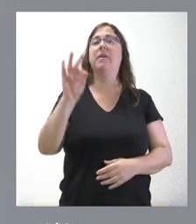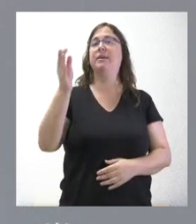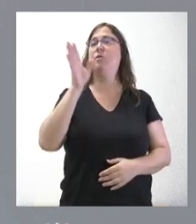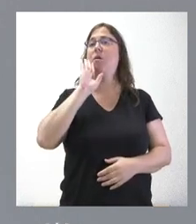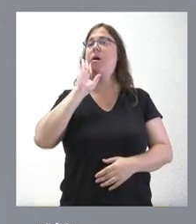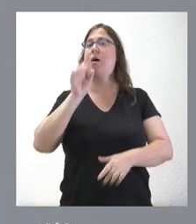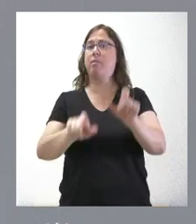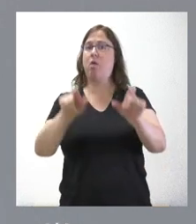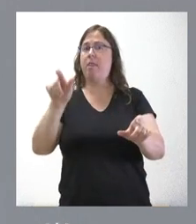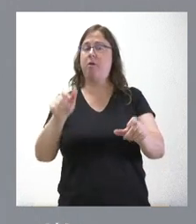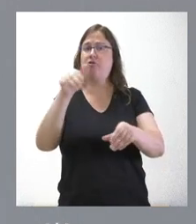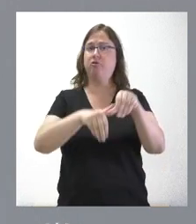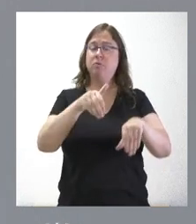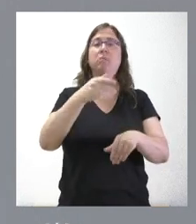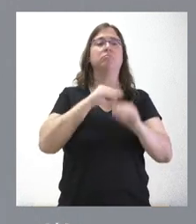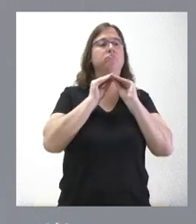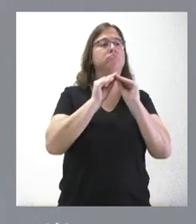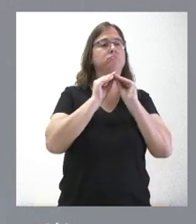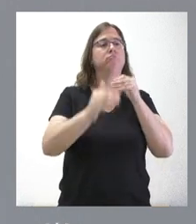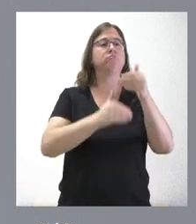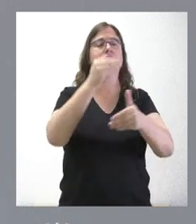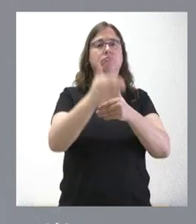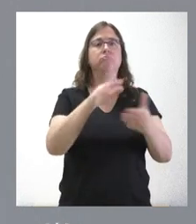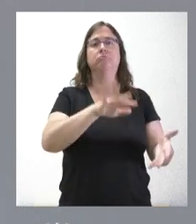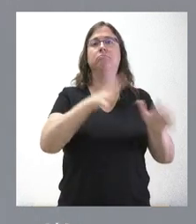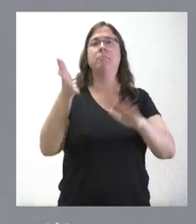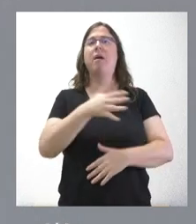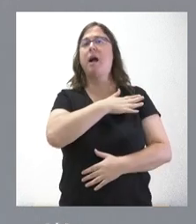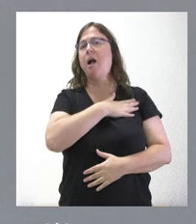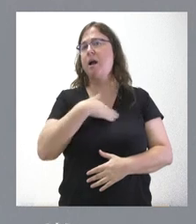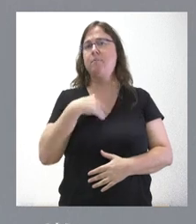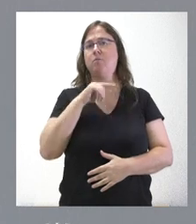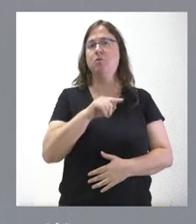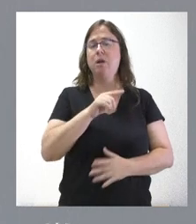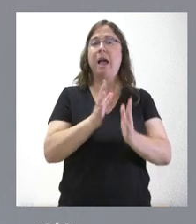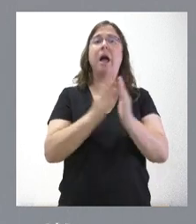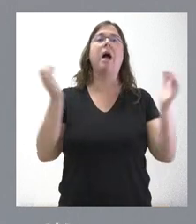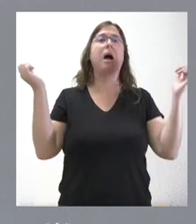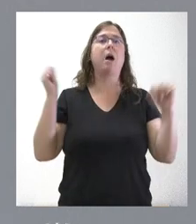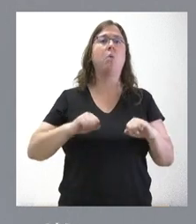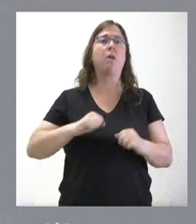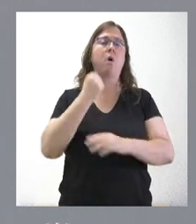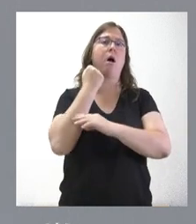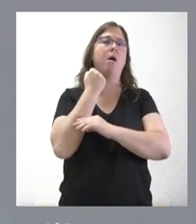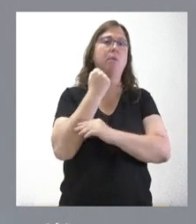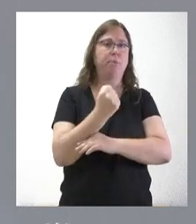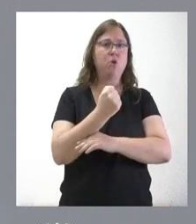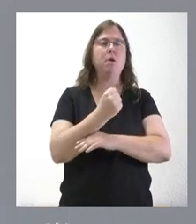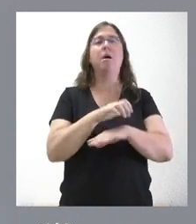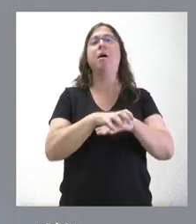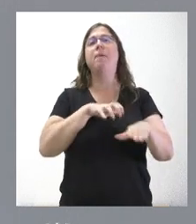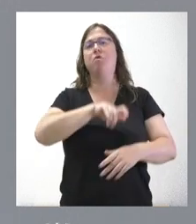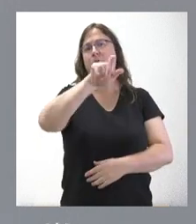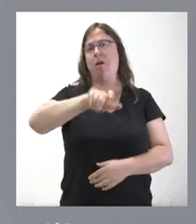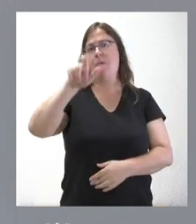su momento. Y nuestra idea es desarrollarlo, ponerlo en práctica. Creemos que es un acuerdo que ha sido refrendado y apoyado por la mayor parte de las